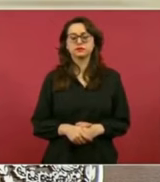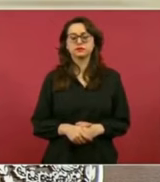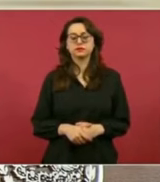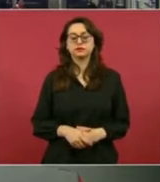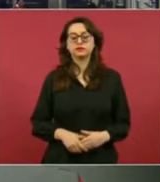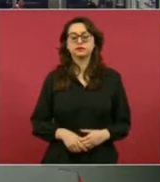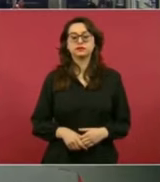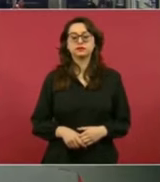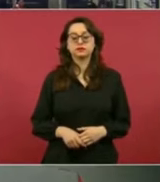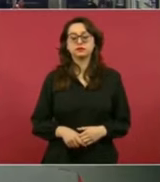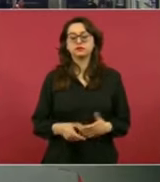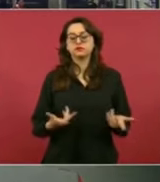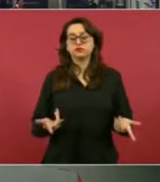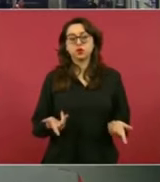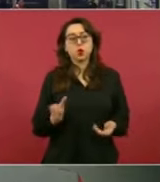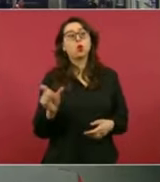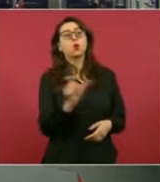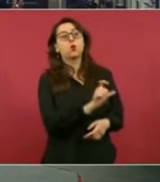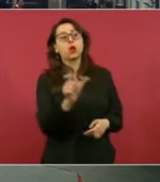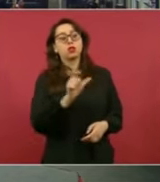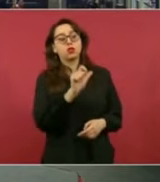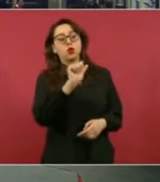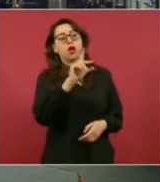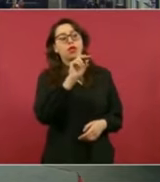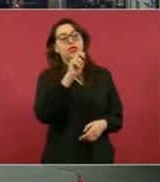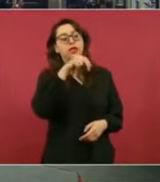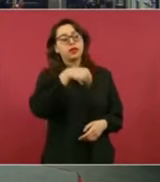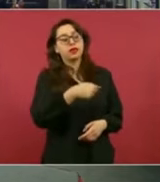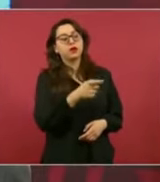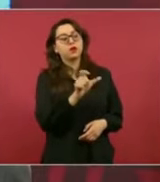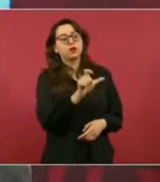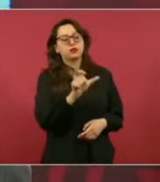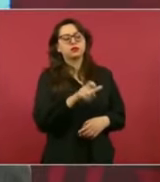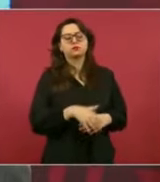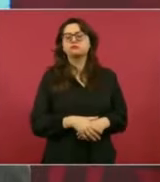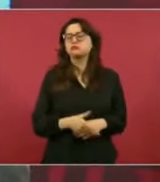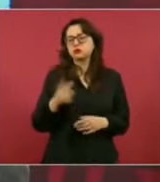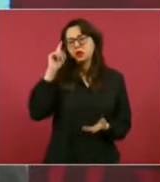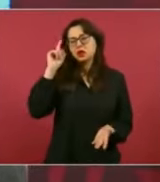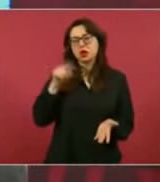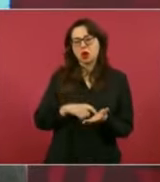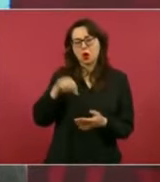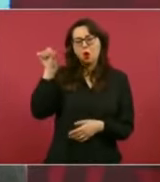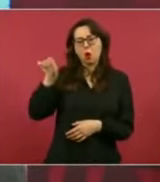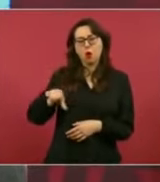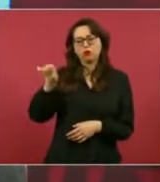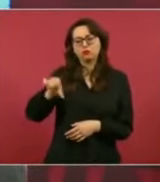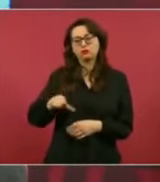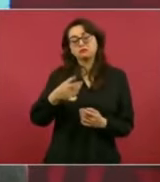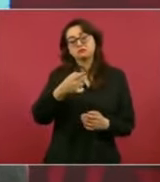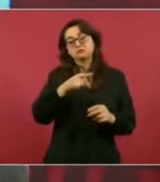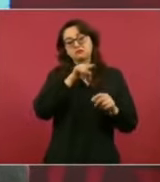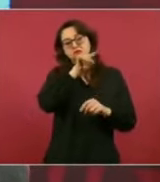Yo creo que hoy mismo hablaron de 24 a 48 horas.